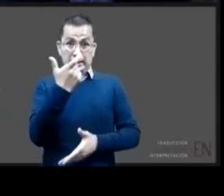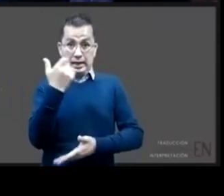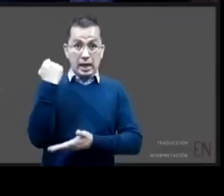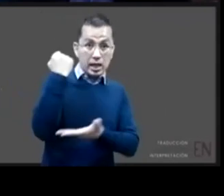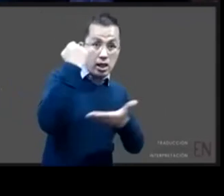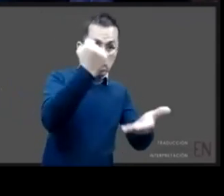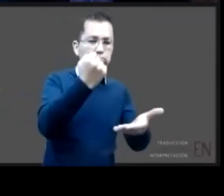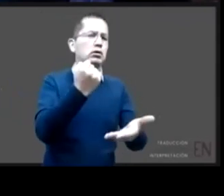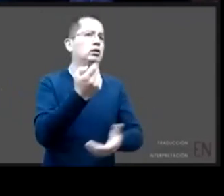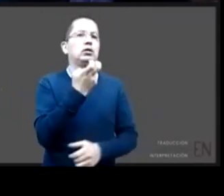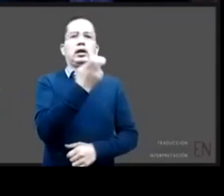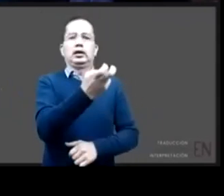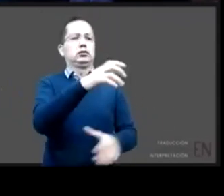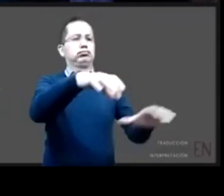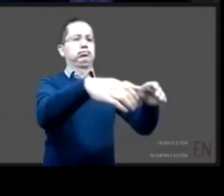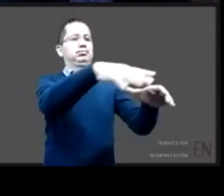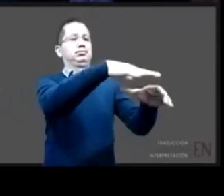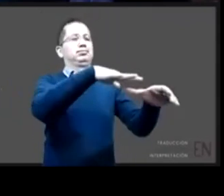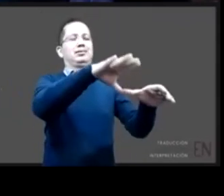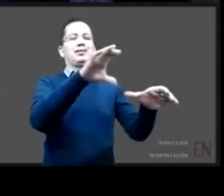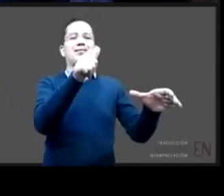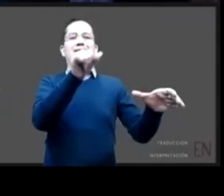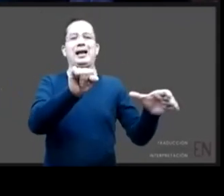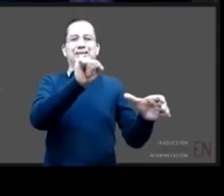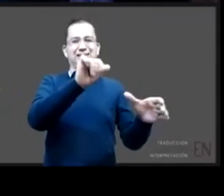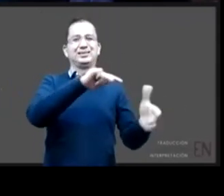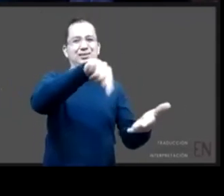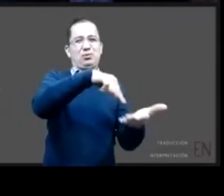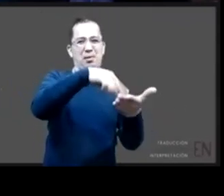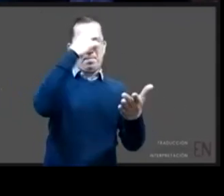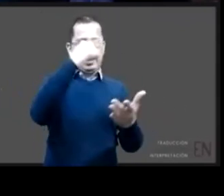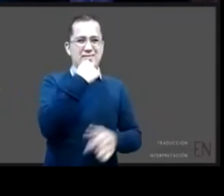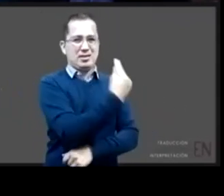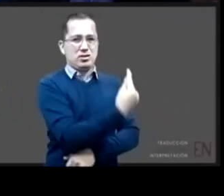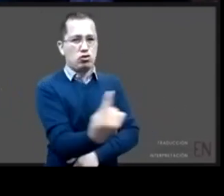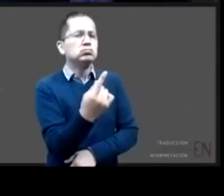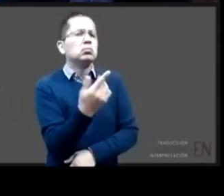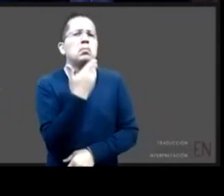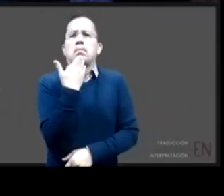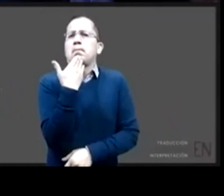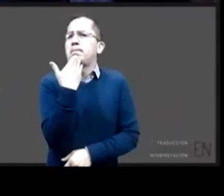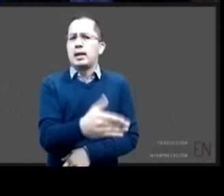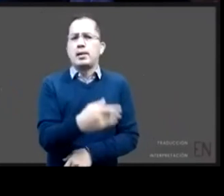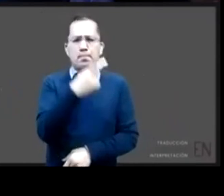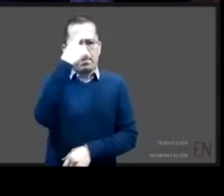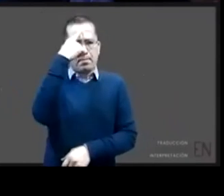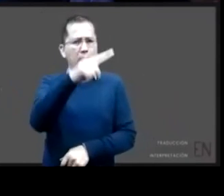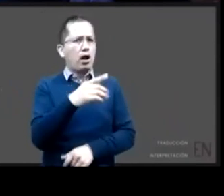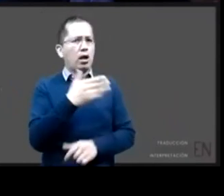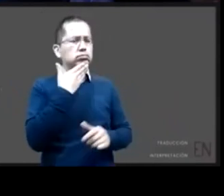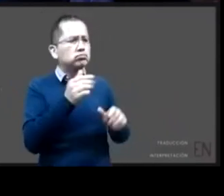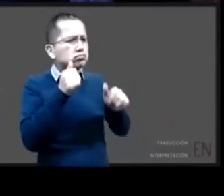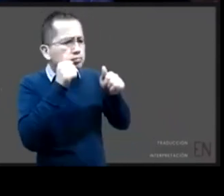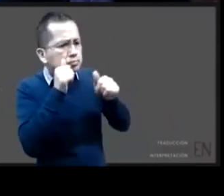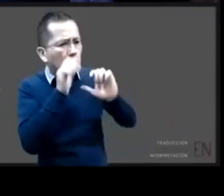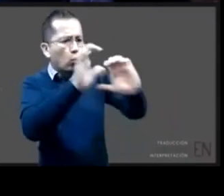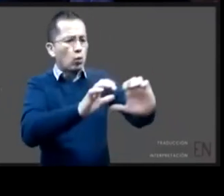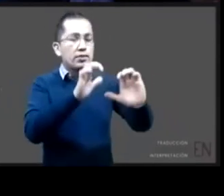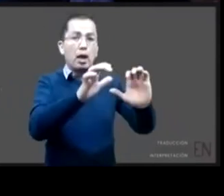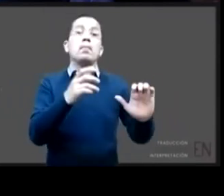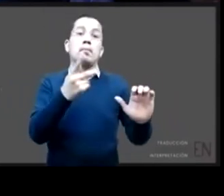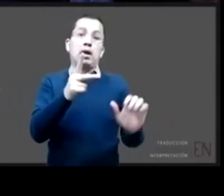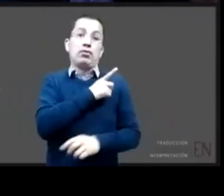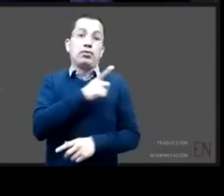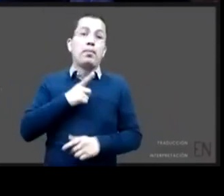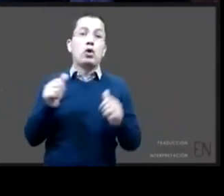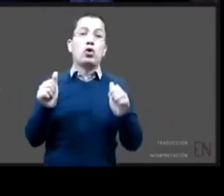que comentaba Paula en este proceso que estamos dentro y que implica la regulación y la certificación de los CAS